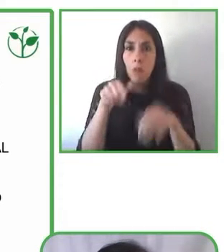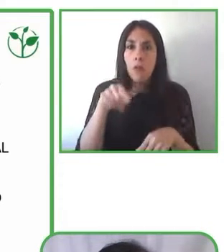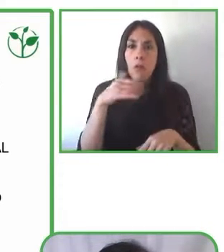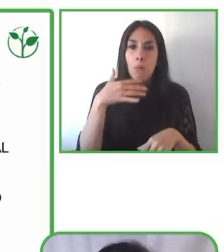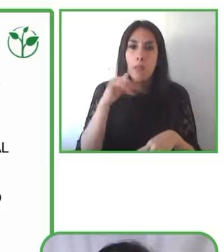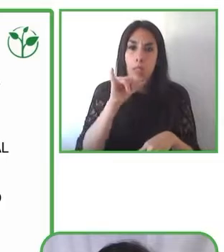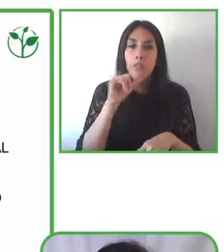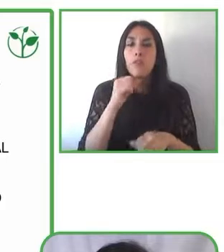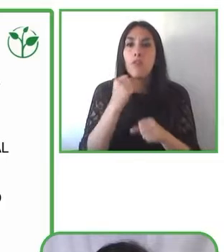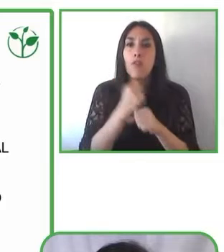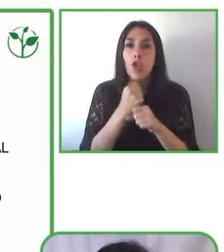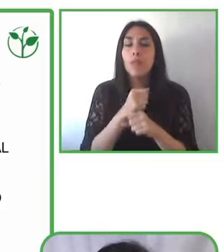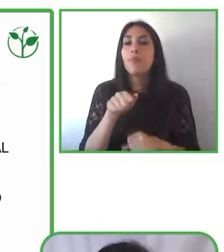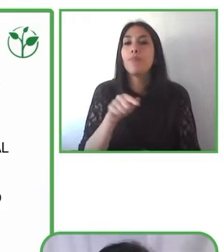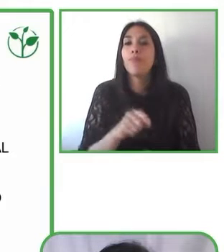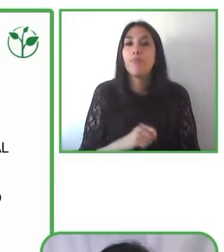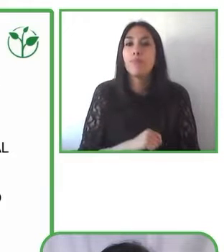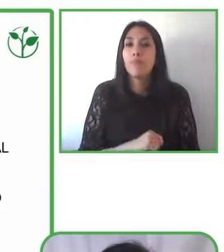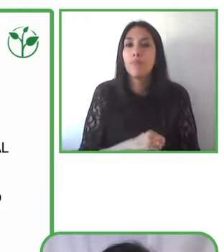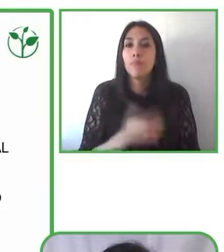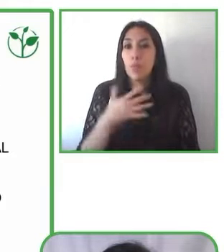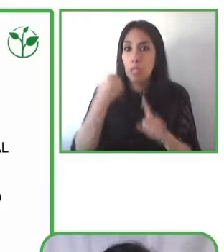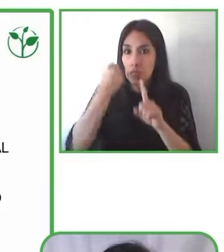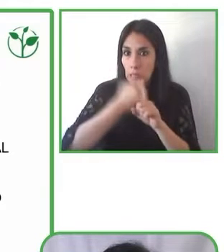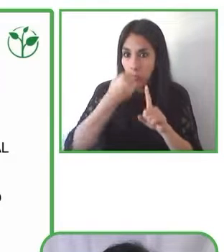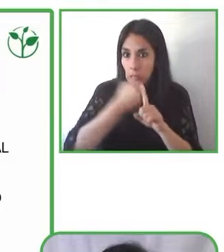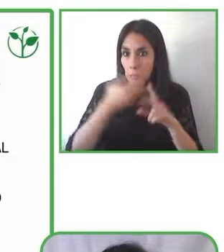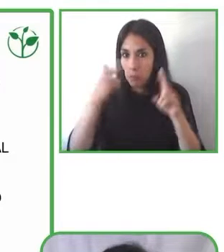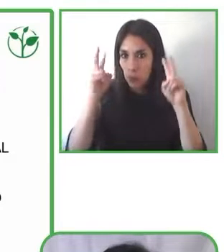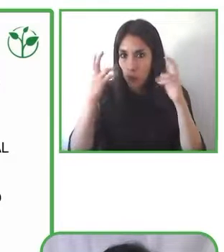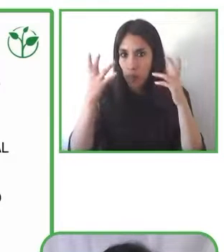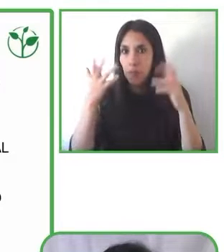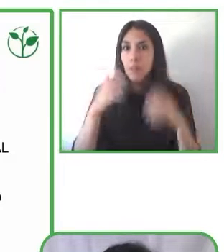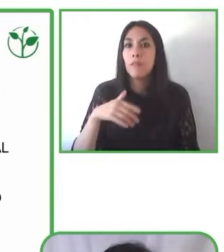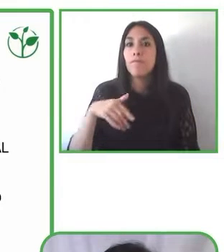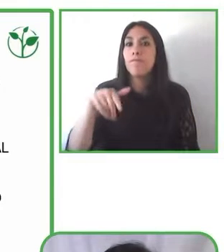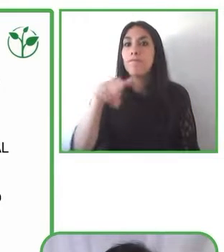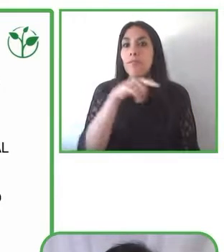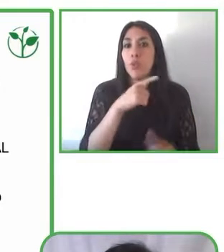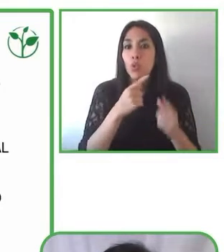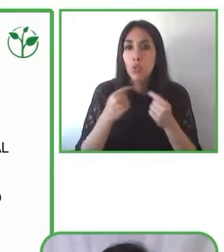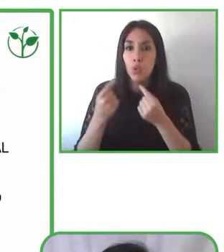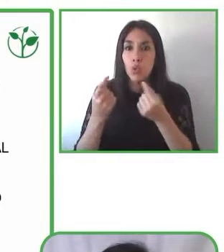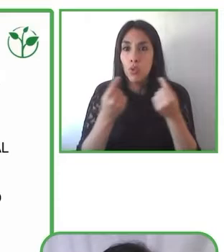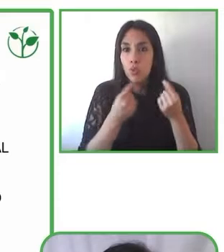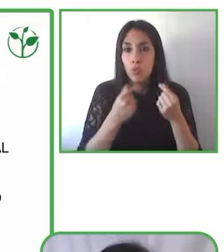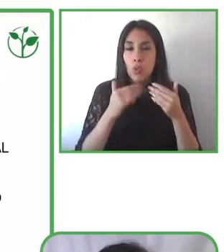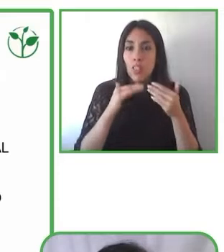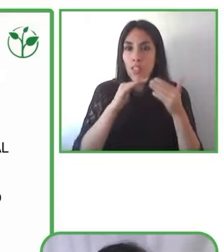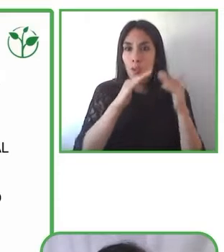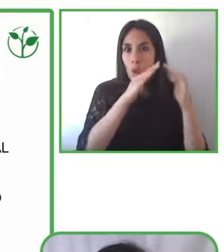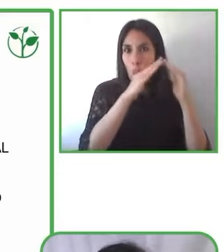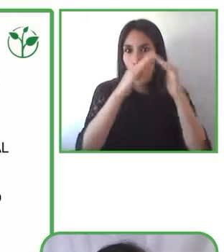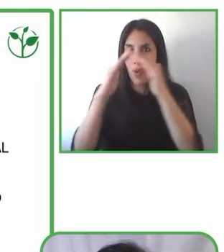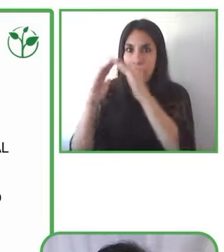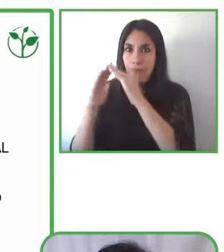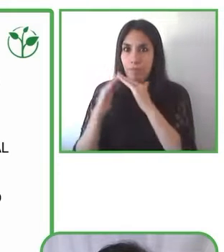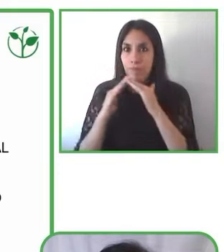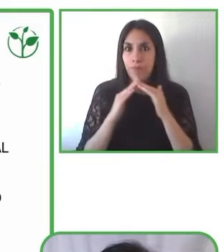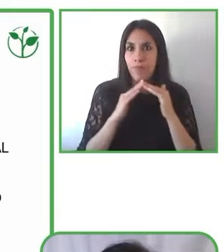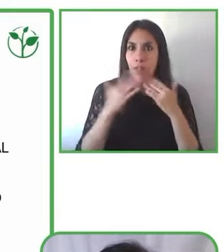urbanística y arquitectónica, tomando como una cadena de accesibilidad estos eslabones que se van